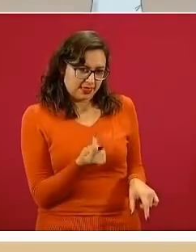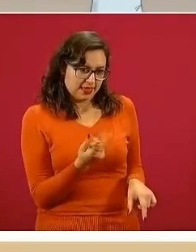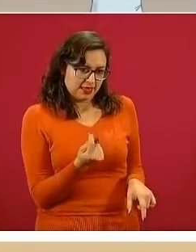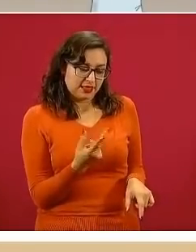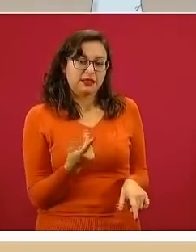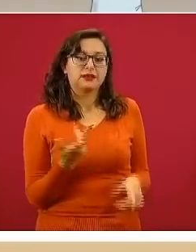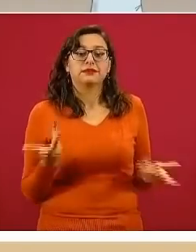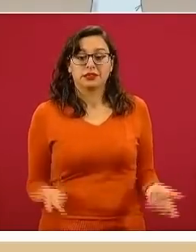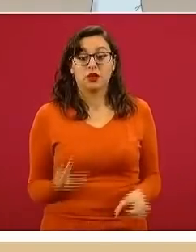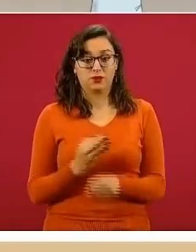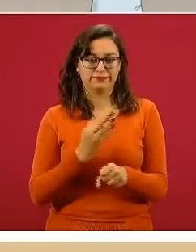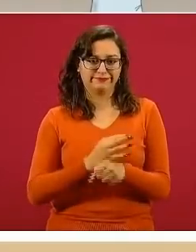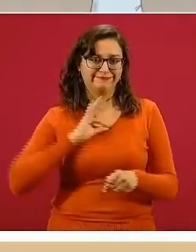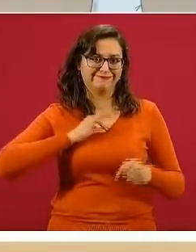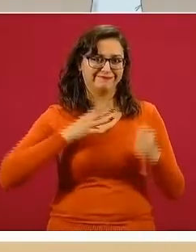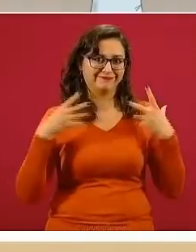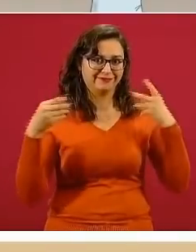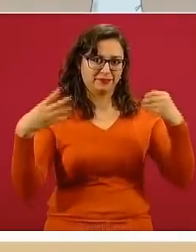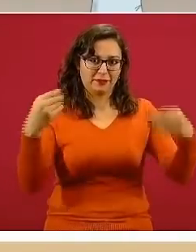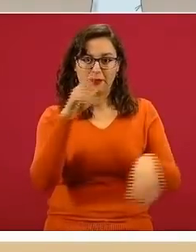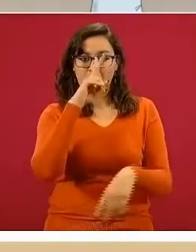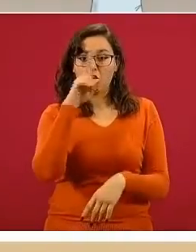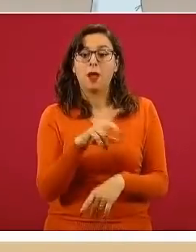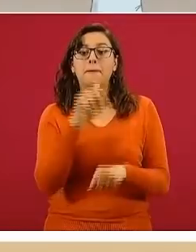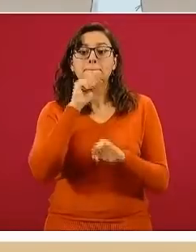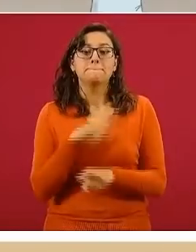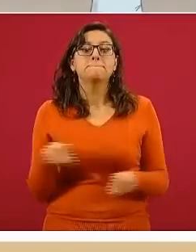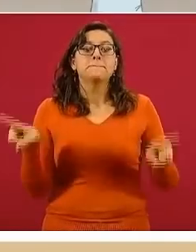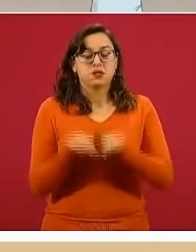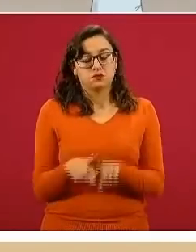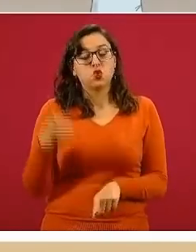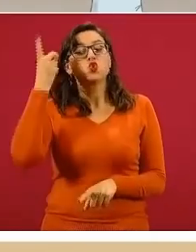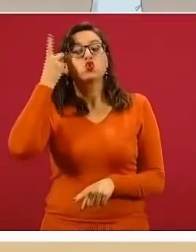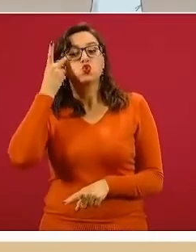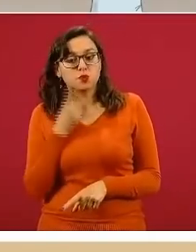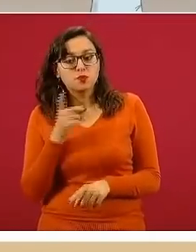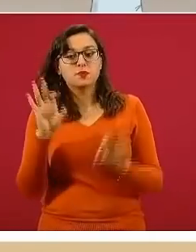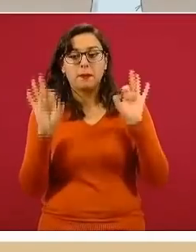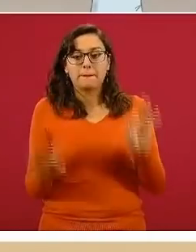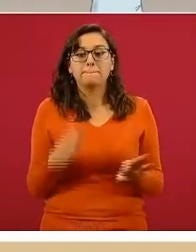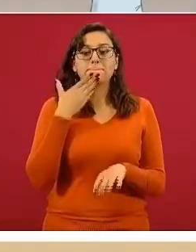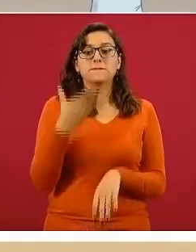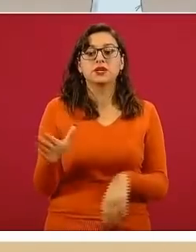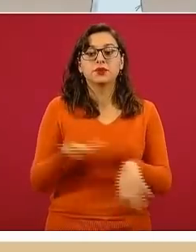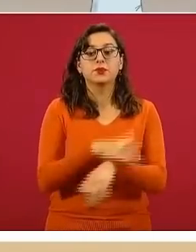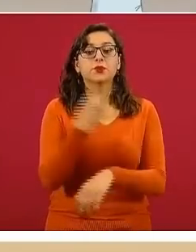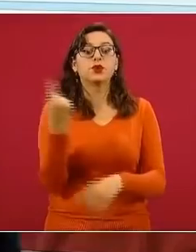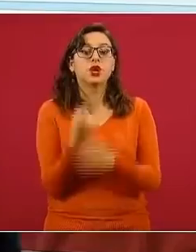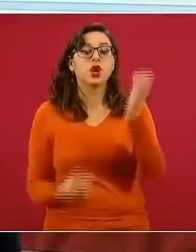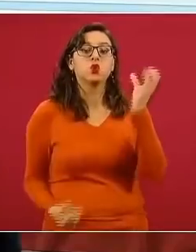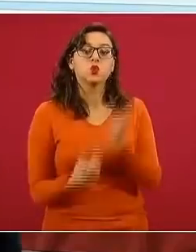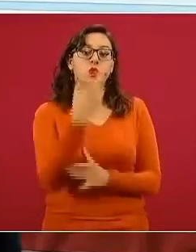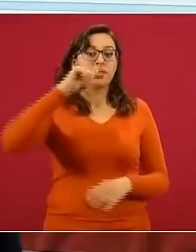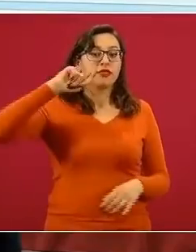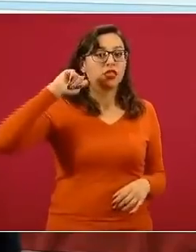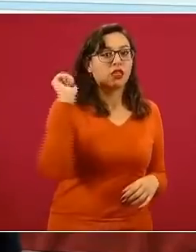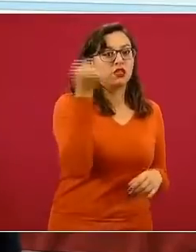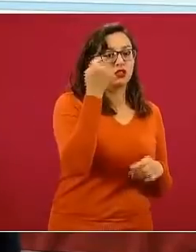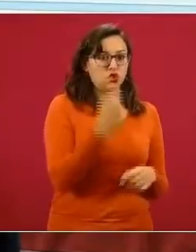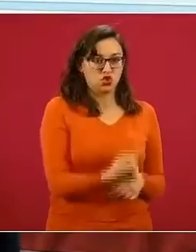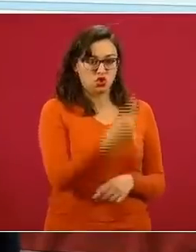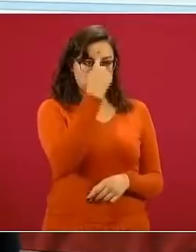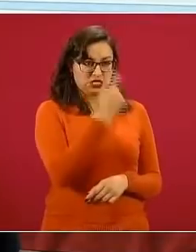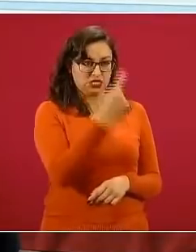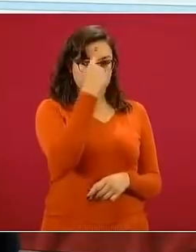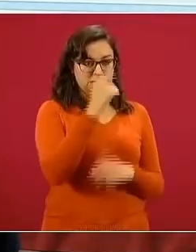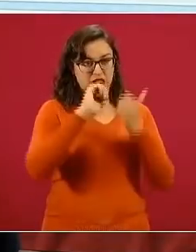con la epidemia. Y finalmente aumentar las horas de sueño, que también estas tecnologías hacen que vayan reduciendo y tiene efectos